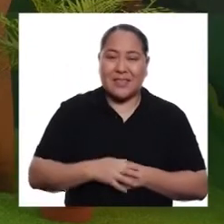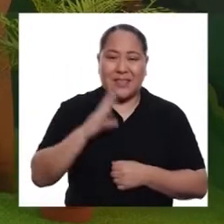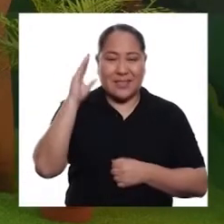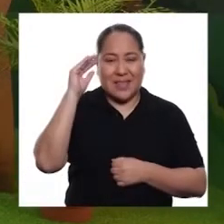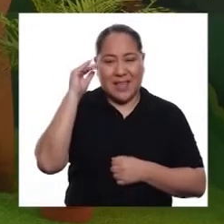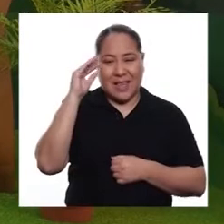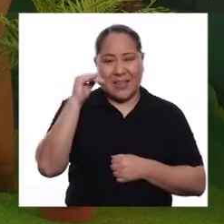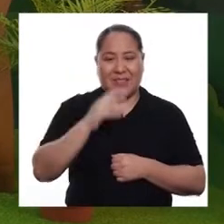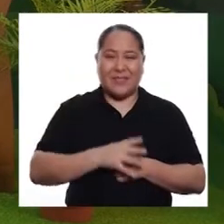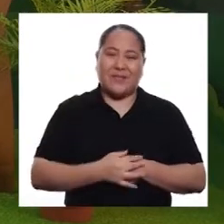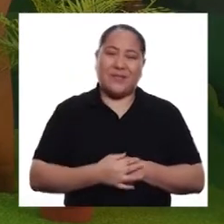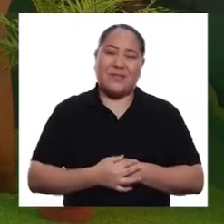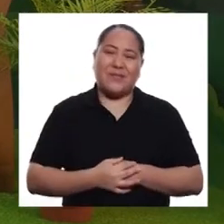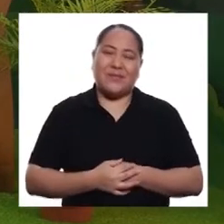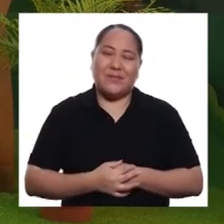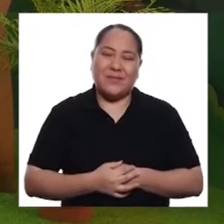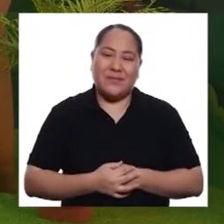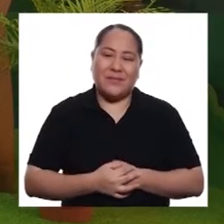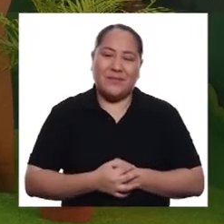ustedes. ¡Chao!